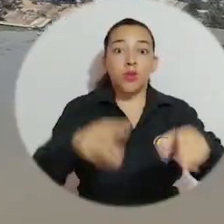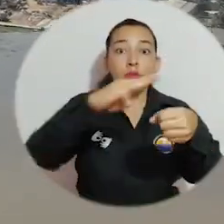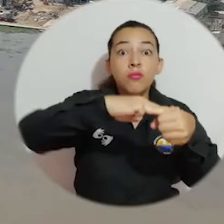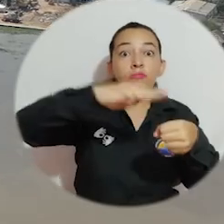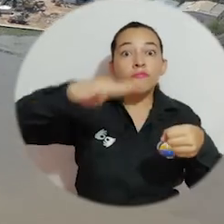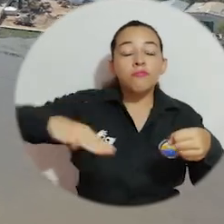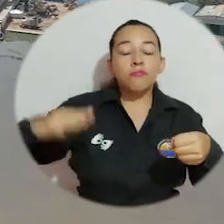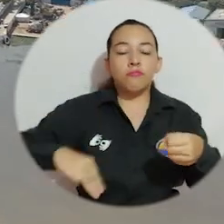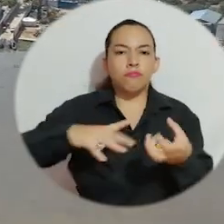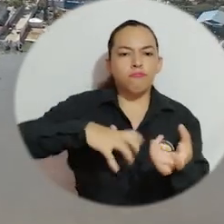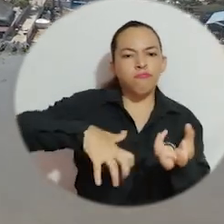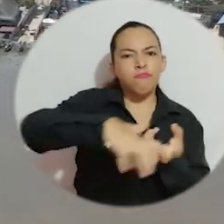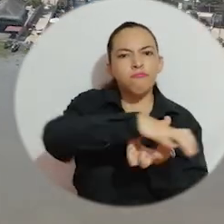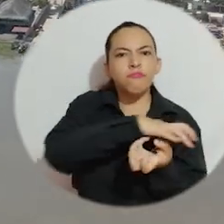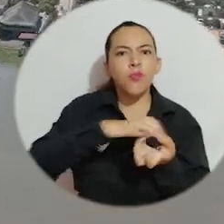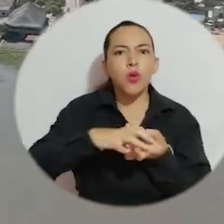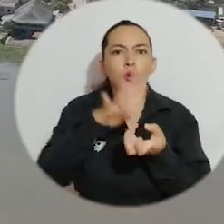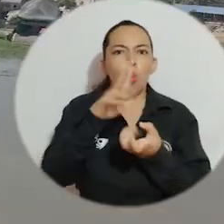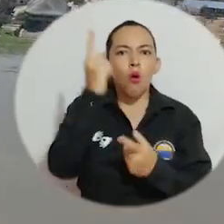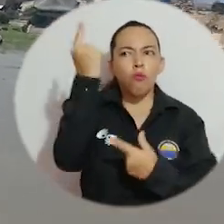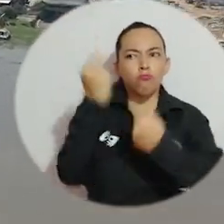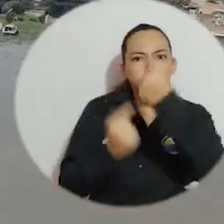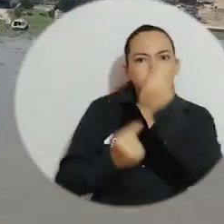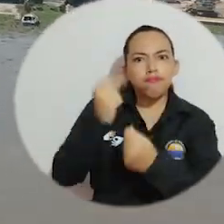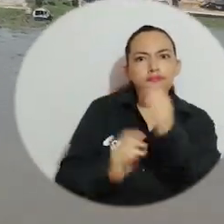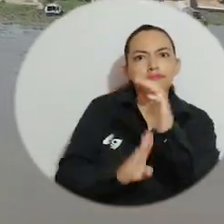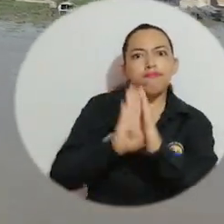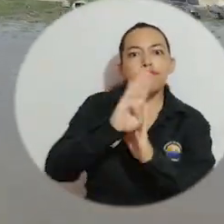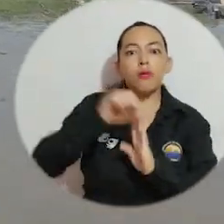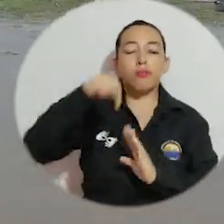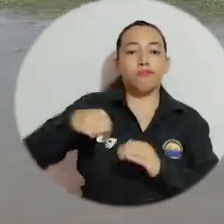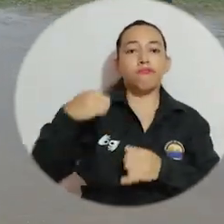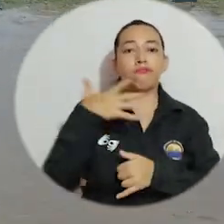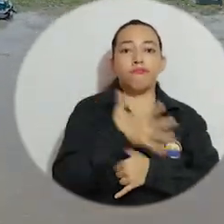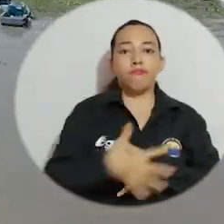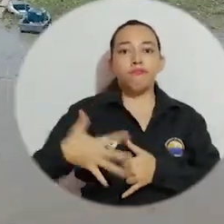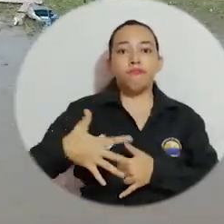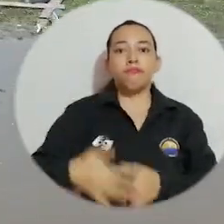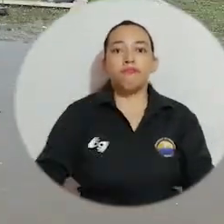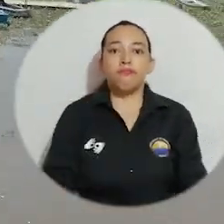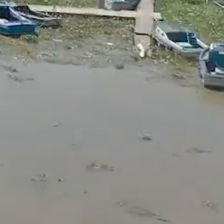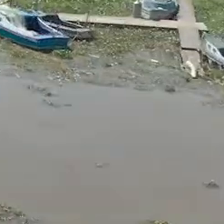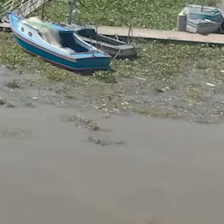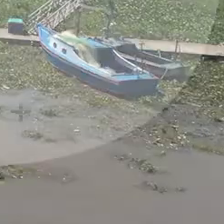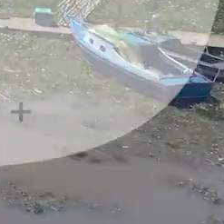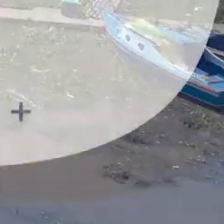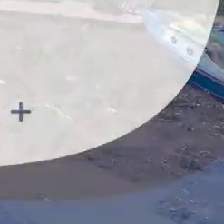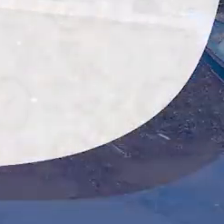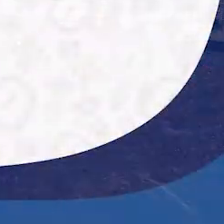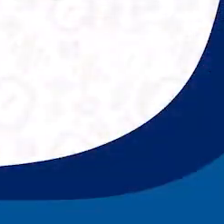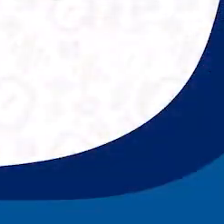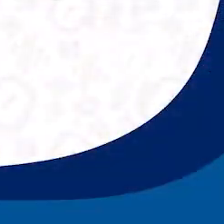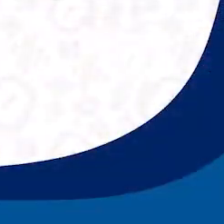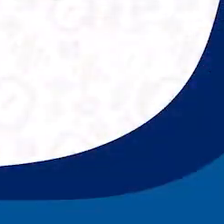sostenible nuestro río Magdalena, un ecosistema que impulsa desarrollo económico para nuestra región.